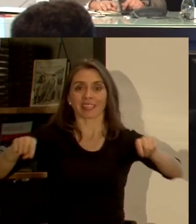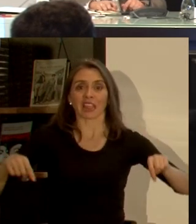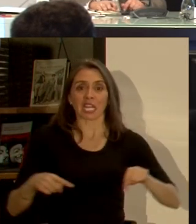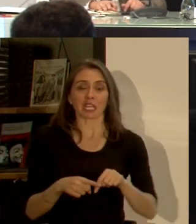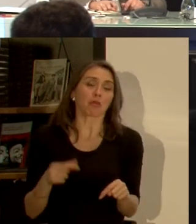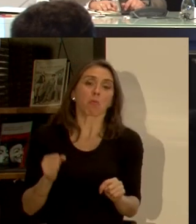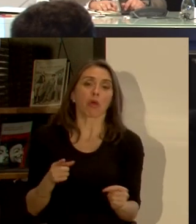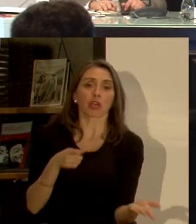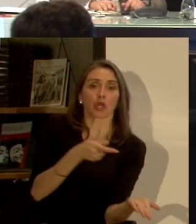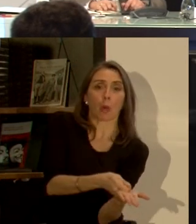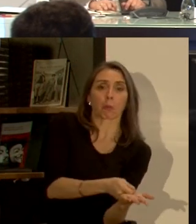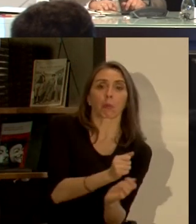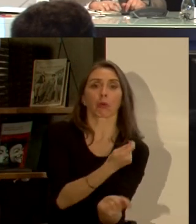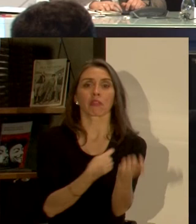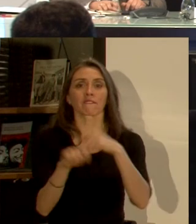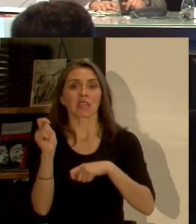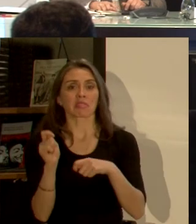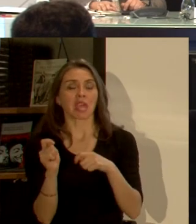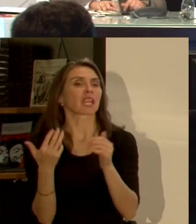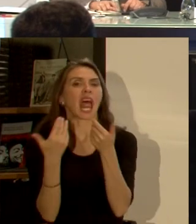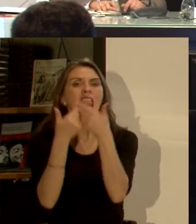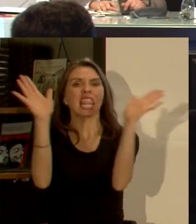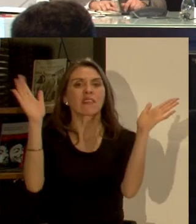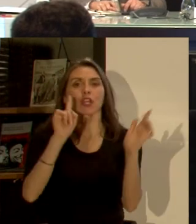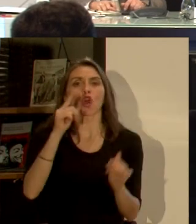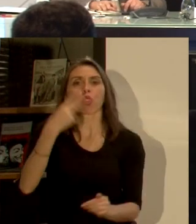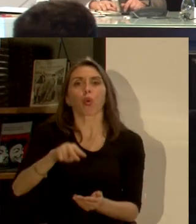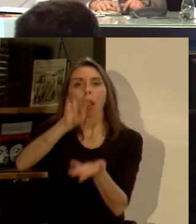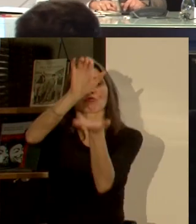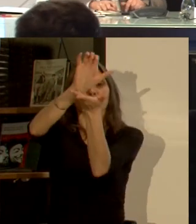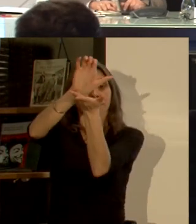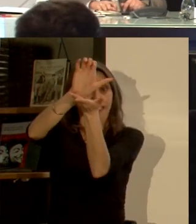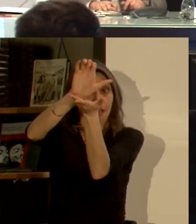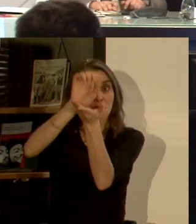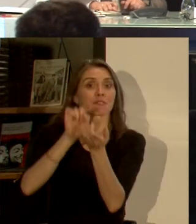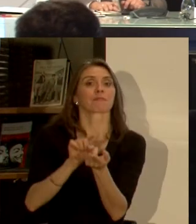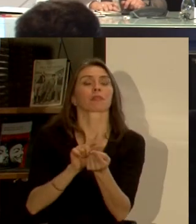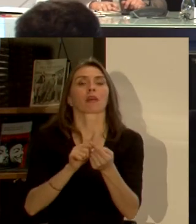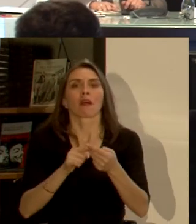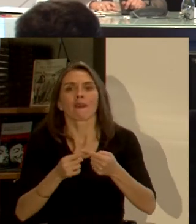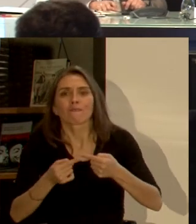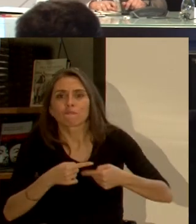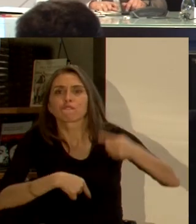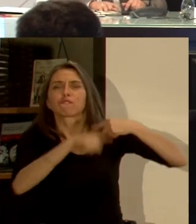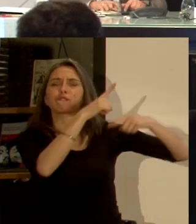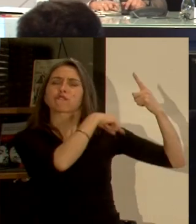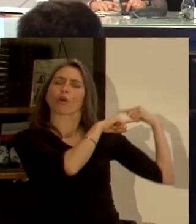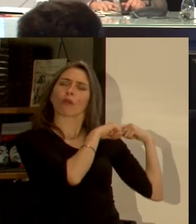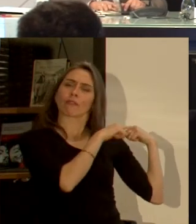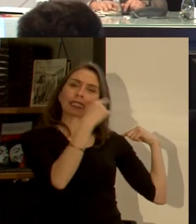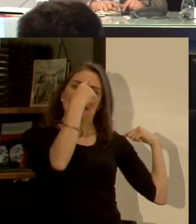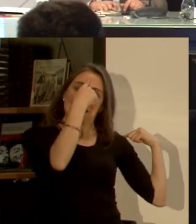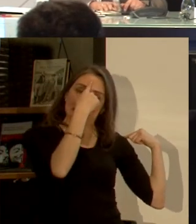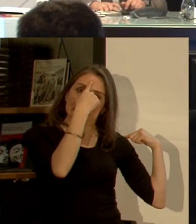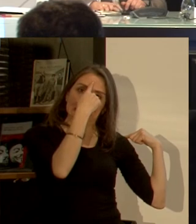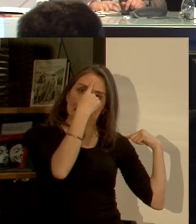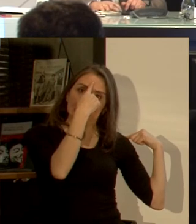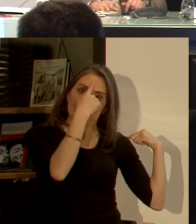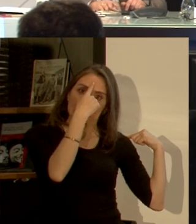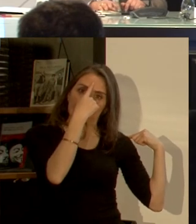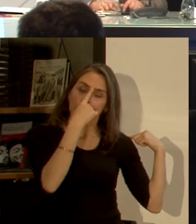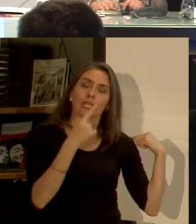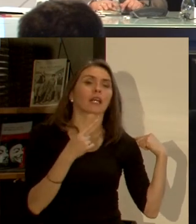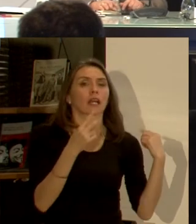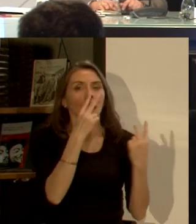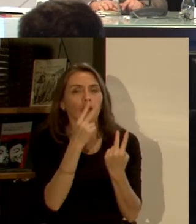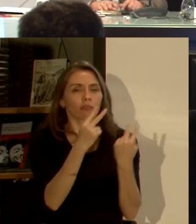transable se liberalizó aparentemente esa vuelta atrás es la que la que tenemos que hacer una